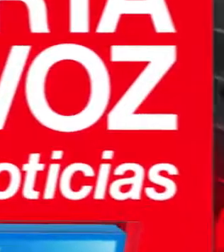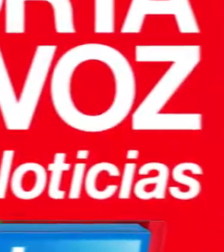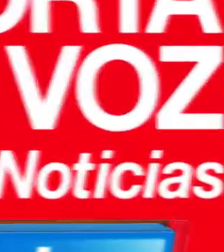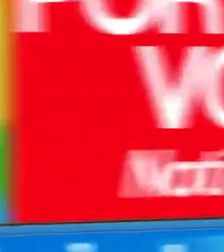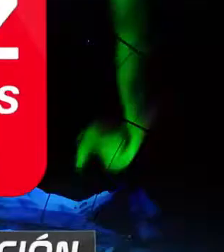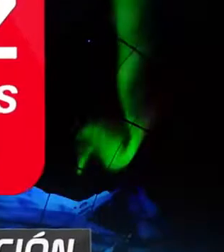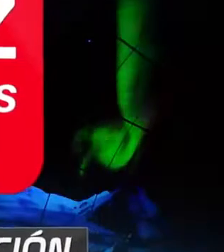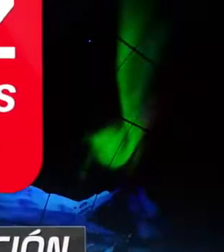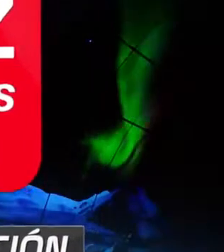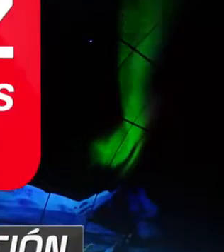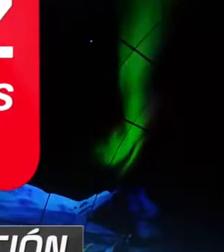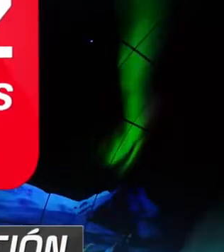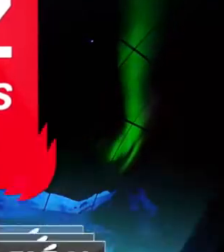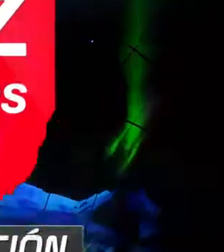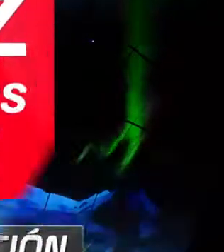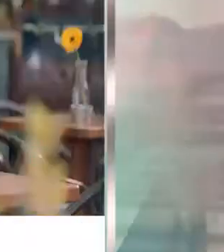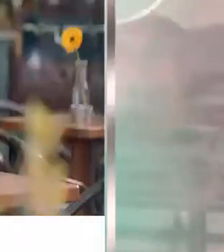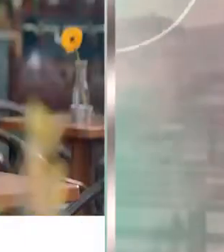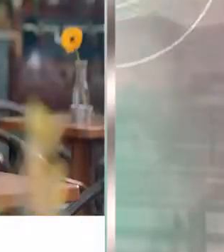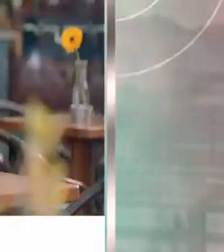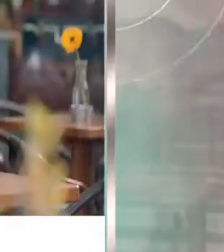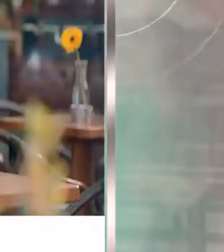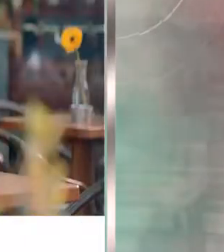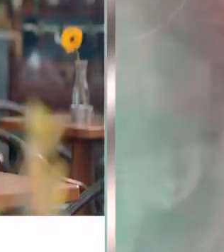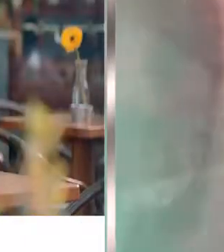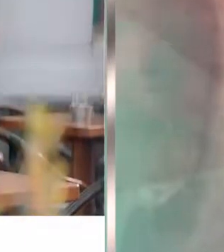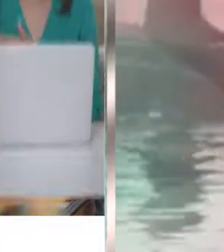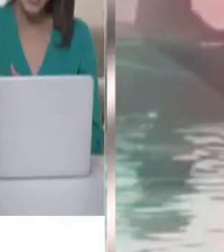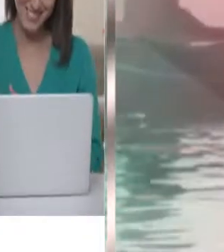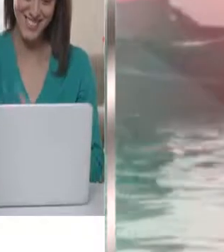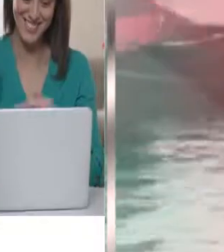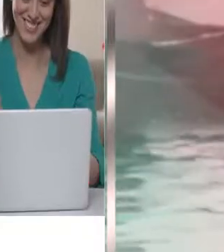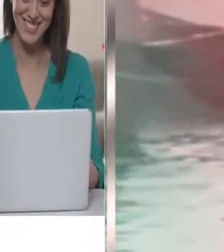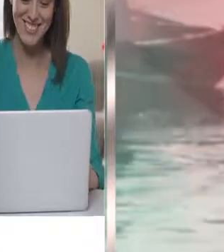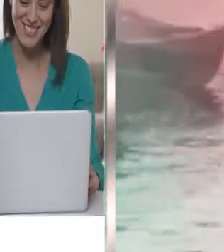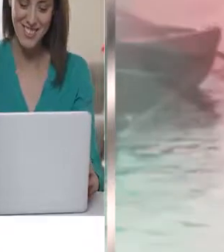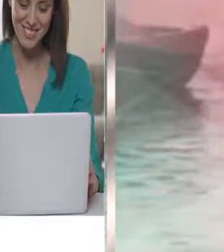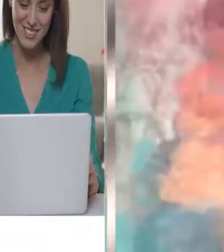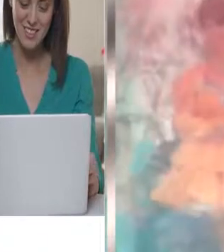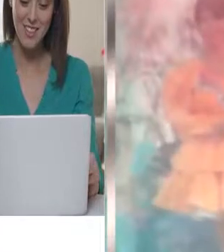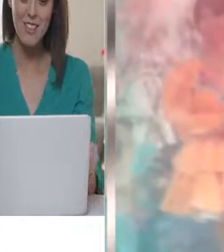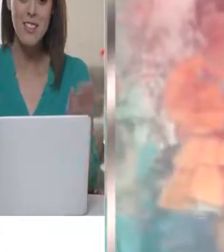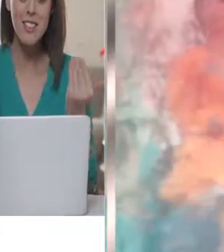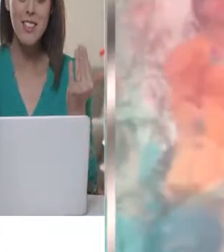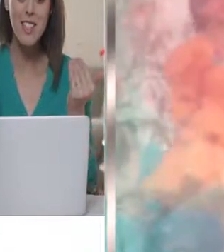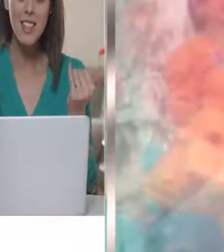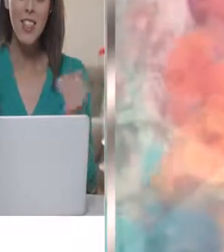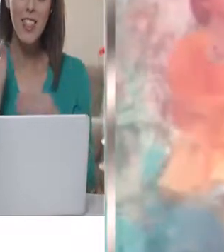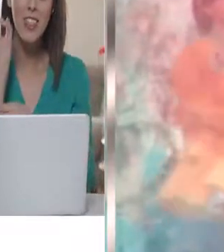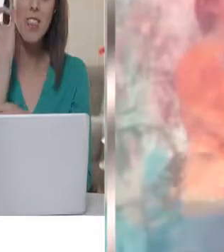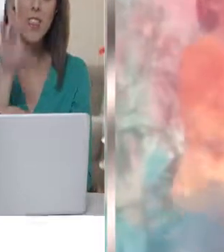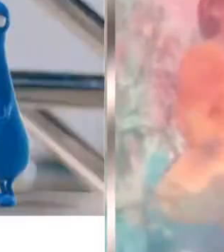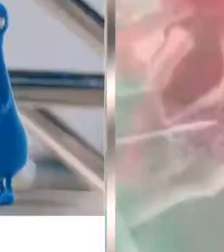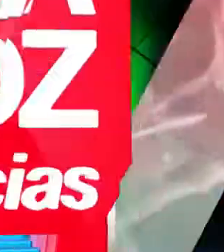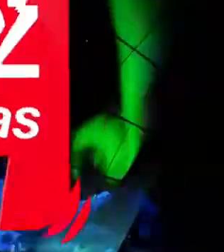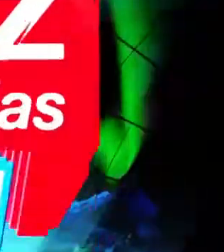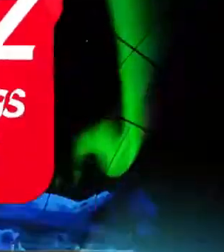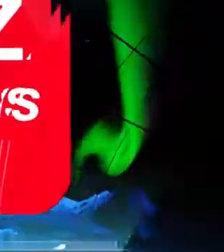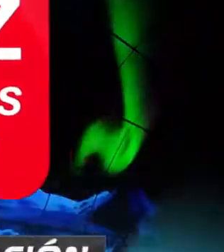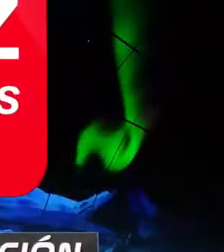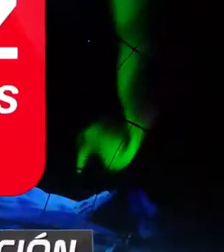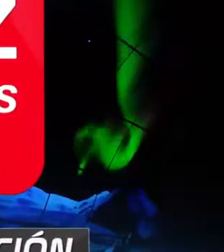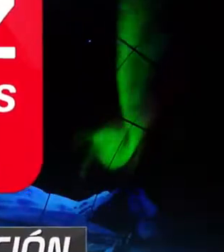El siguiente bloque de avanzas e innovación inclusiva es presentado por BCI, el primer banco accesible del país.